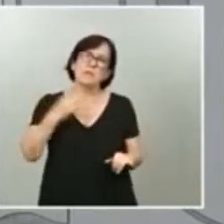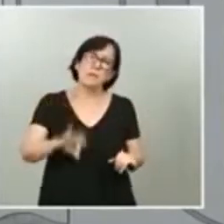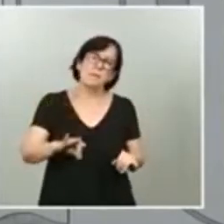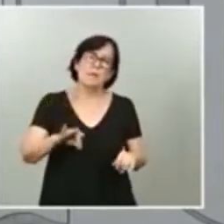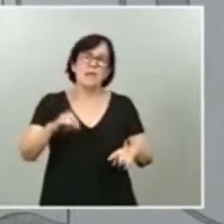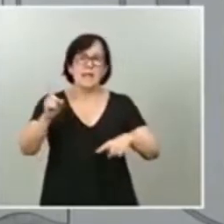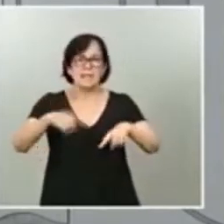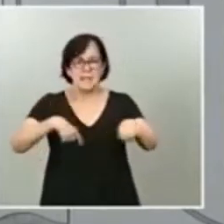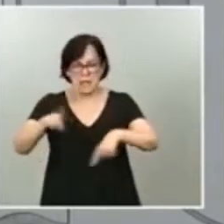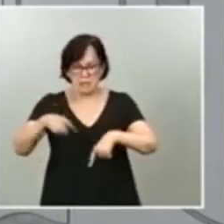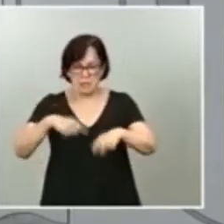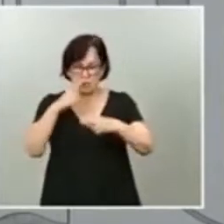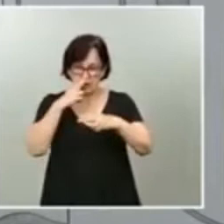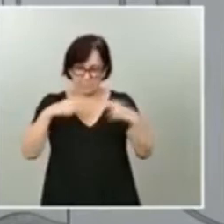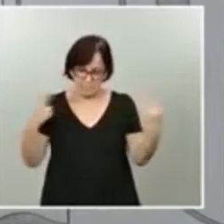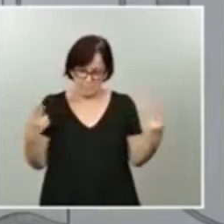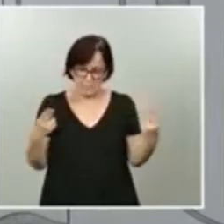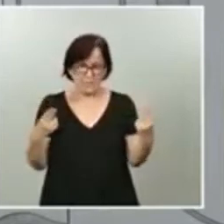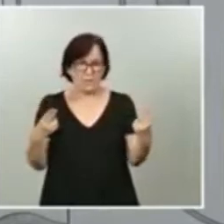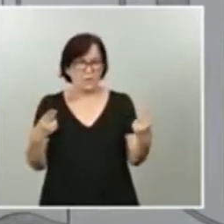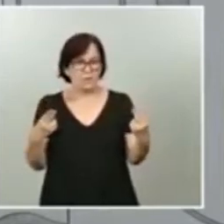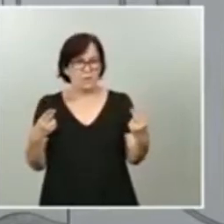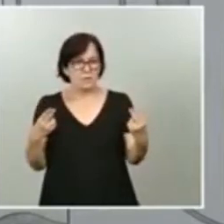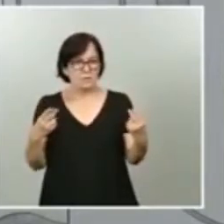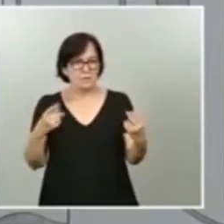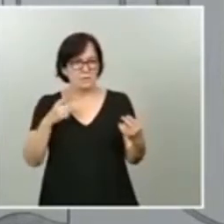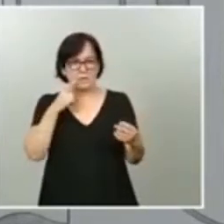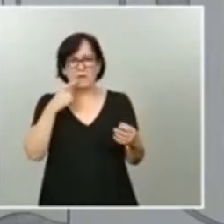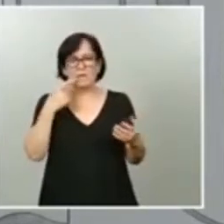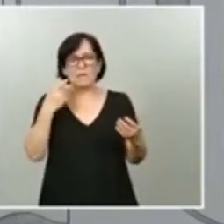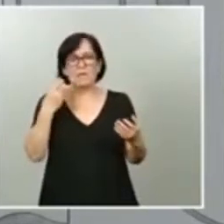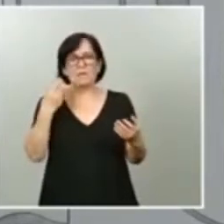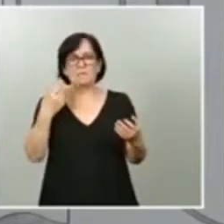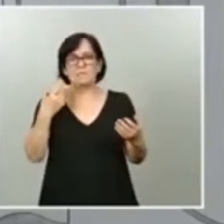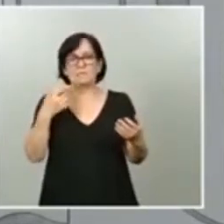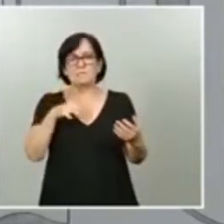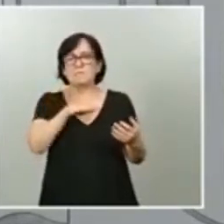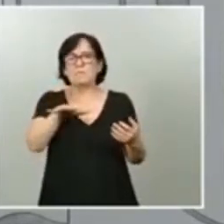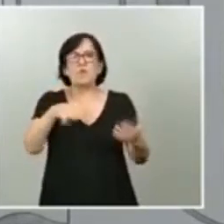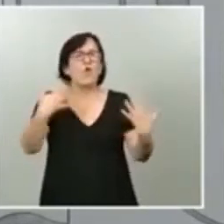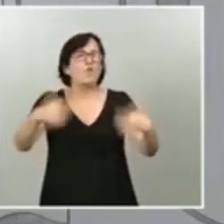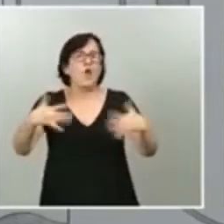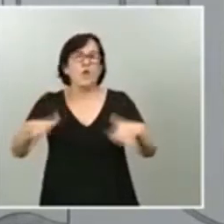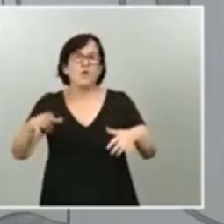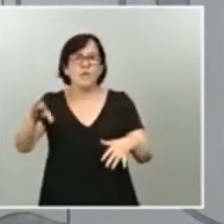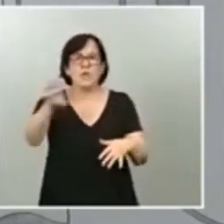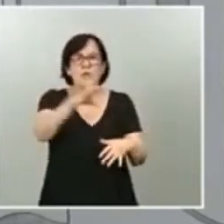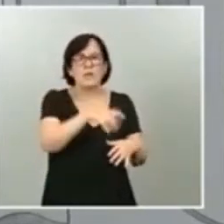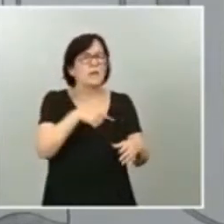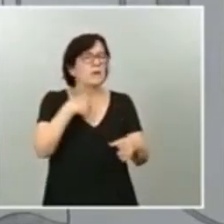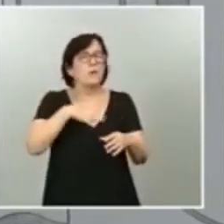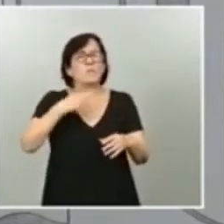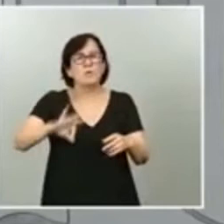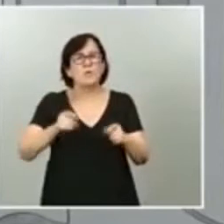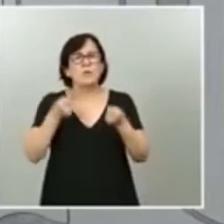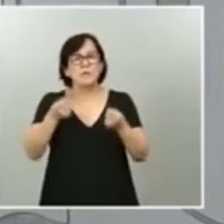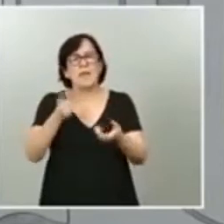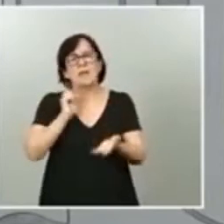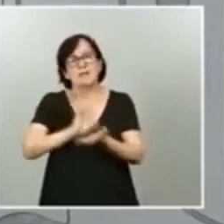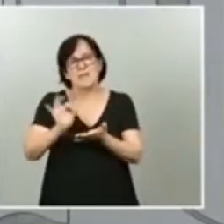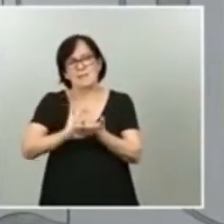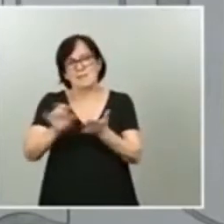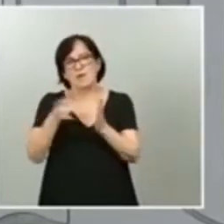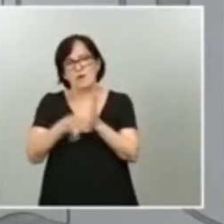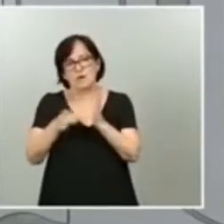se residencie, donde se residencie, tenga la posibilidad de seguir dando un servicio de calidad con la